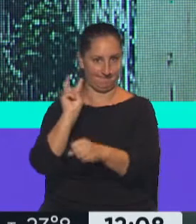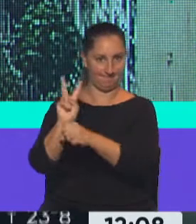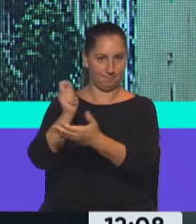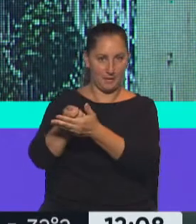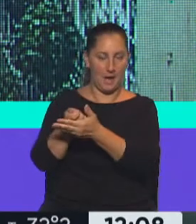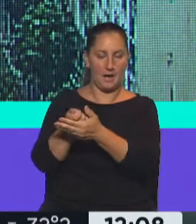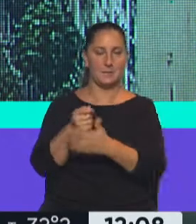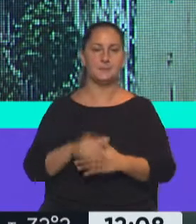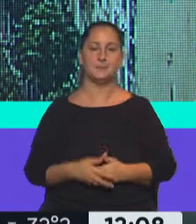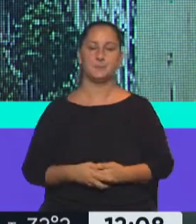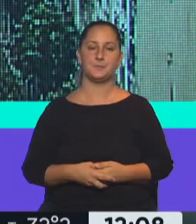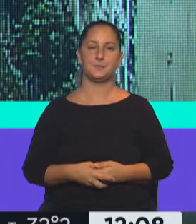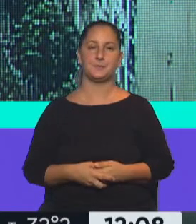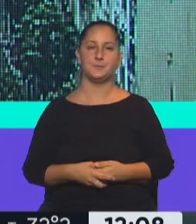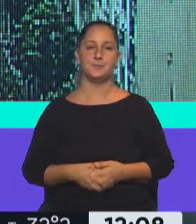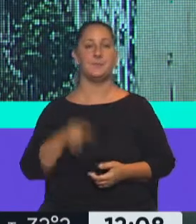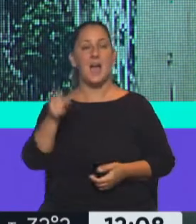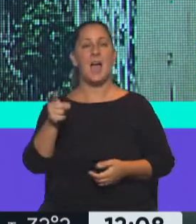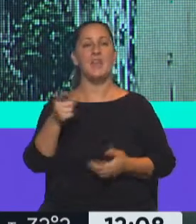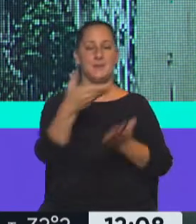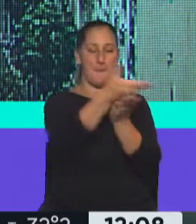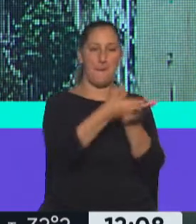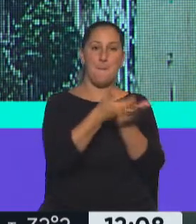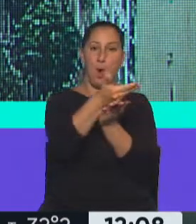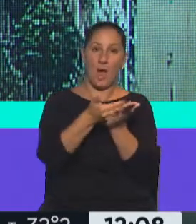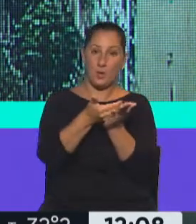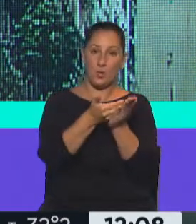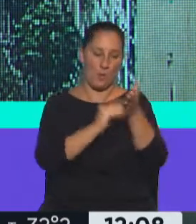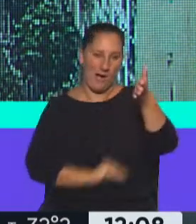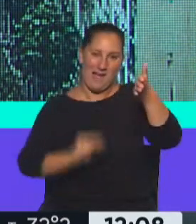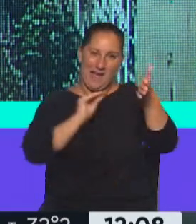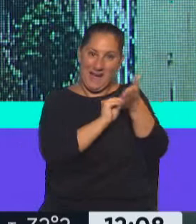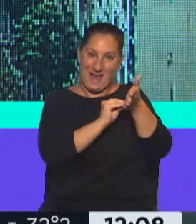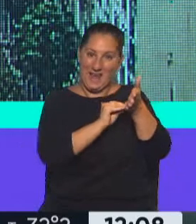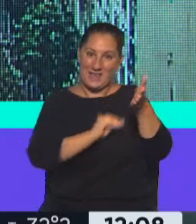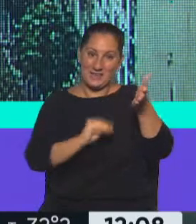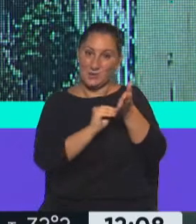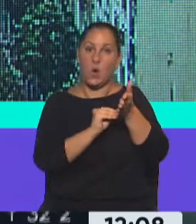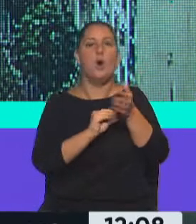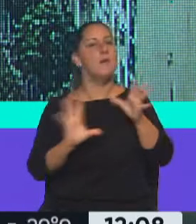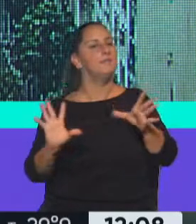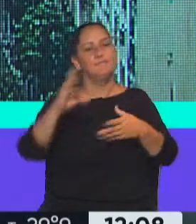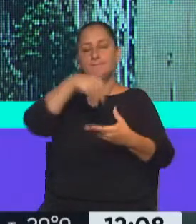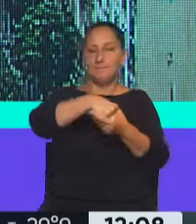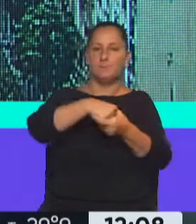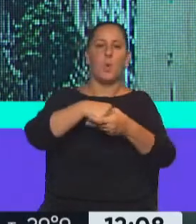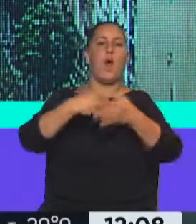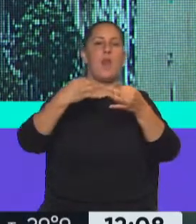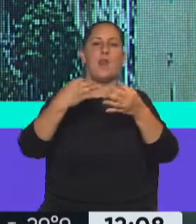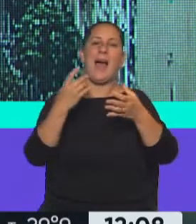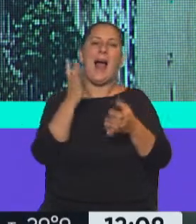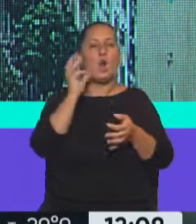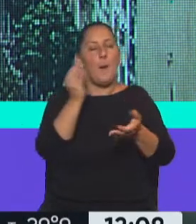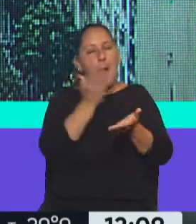ahí, lo que serían los memorándum que estaban como anexos, directamente sean como un aporte